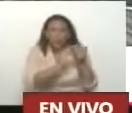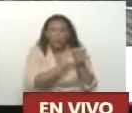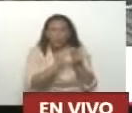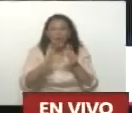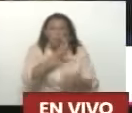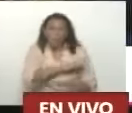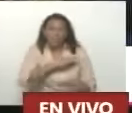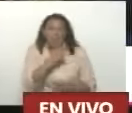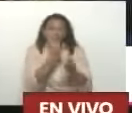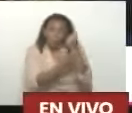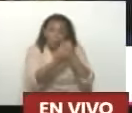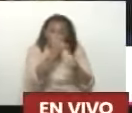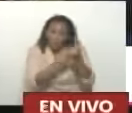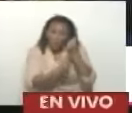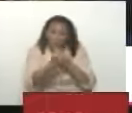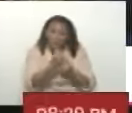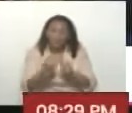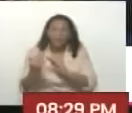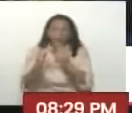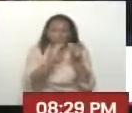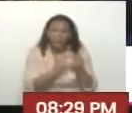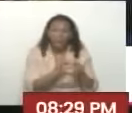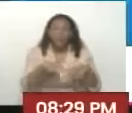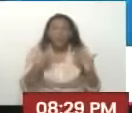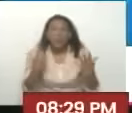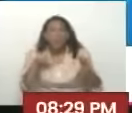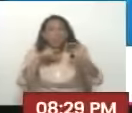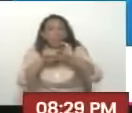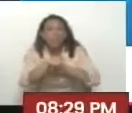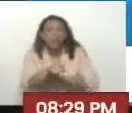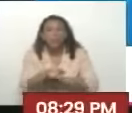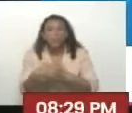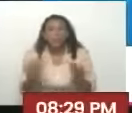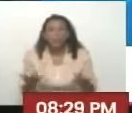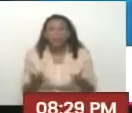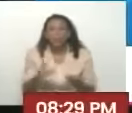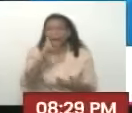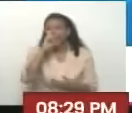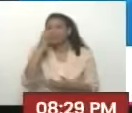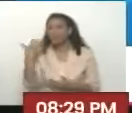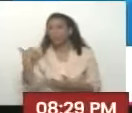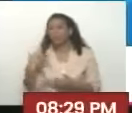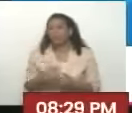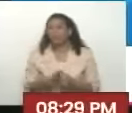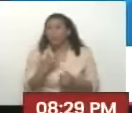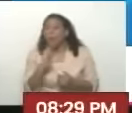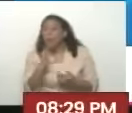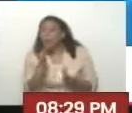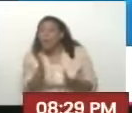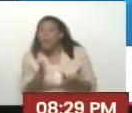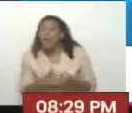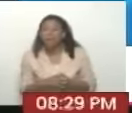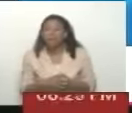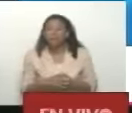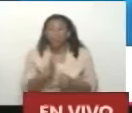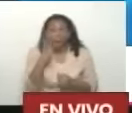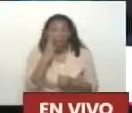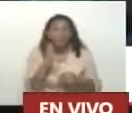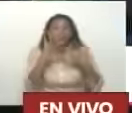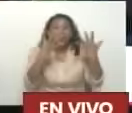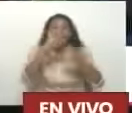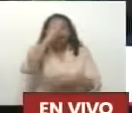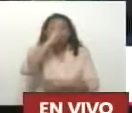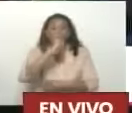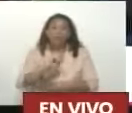comité De economía Comunal ¿Cuándo entraste Tú al consejo Comunal? Uy Tengo Ya tienes una experiencia Nueve